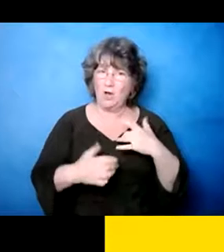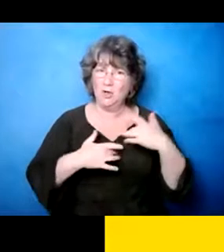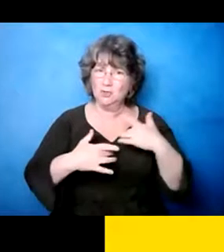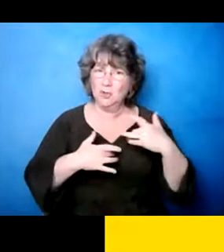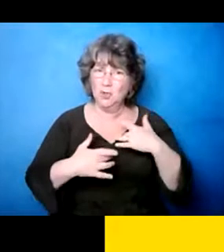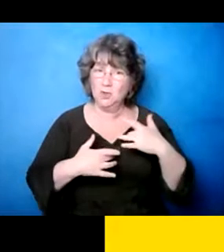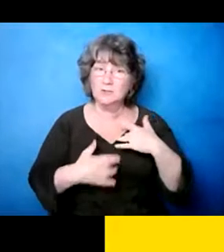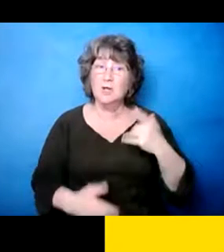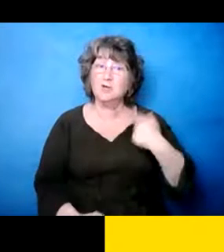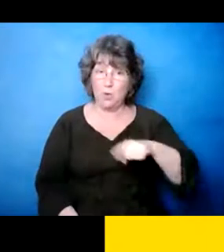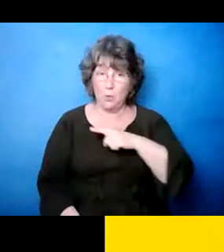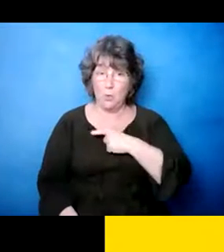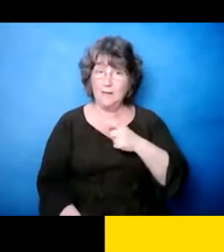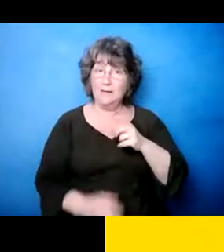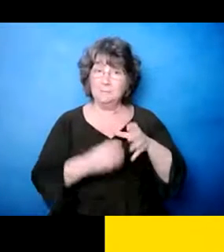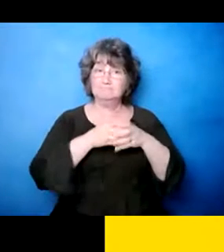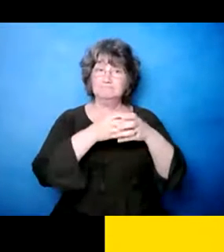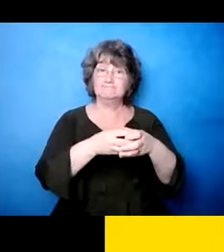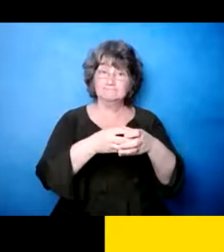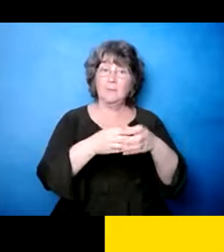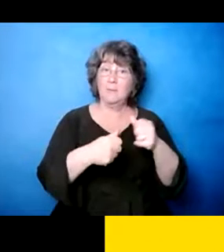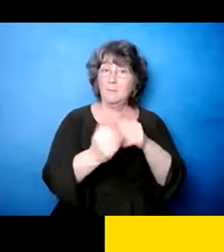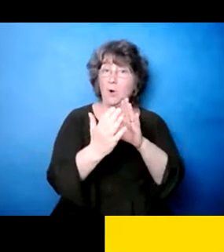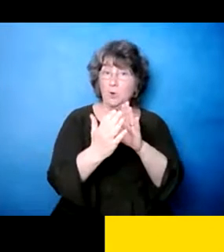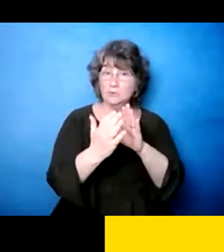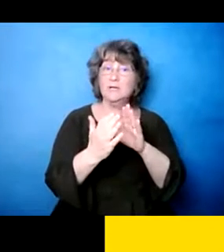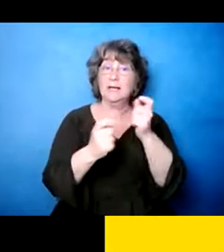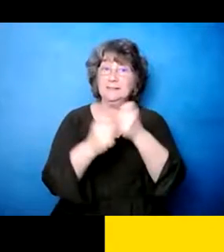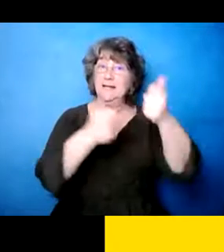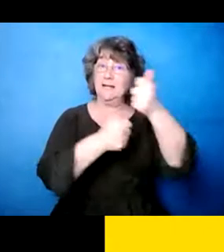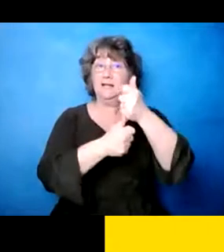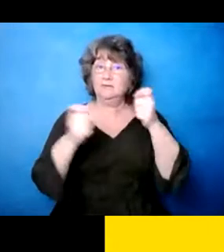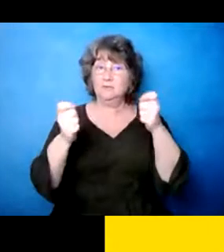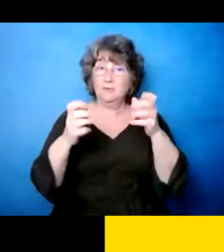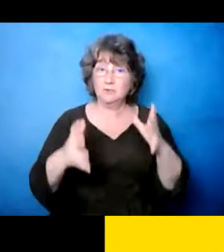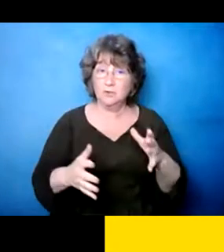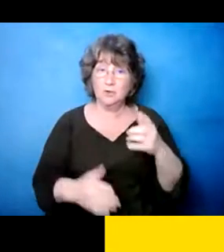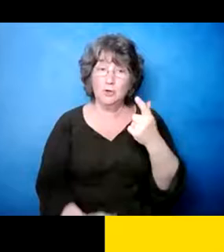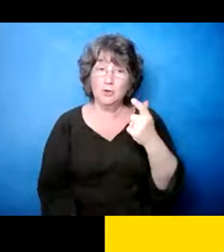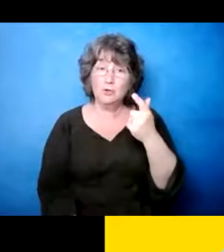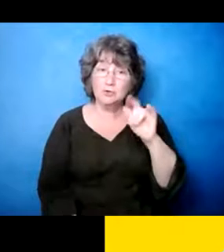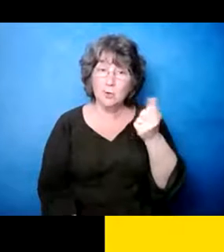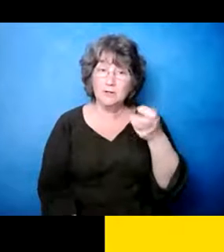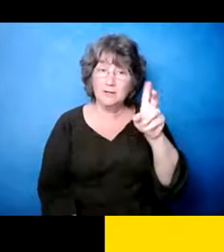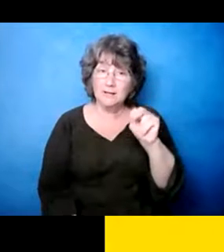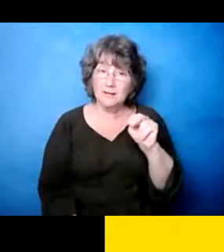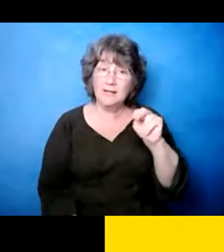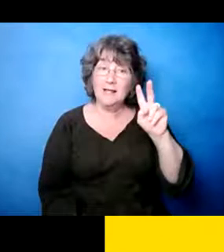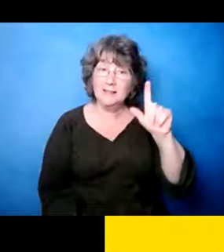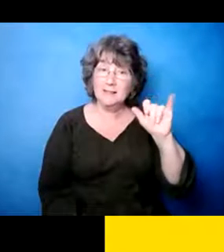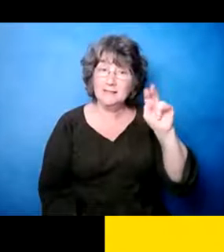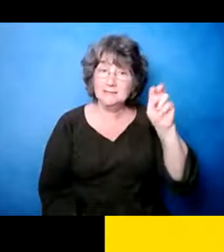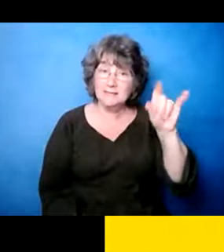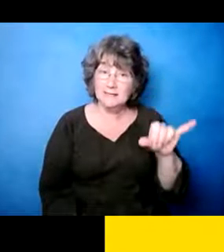eh, alzado mucha preocupación sobre eso y hemos, eh, bregado con el, el director de la junta, eh, ha mencionado en qué podemos hacer.